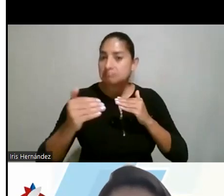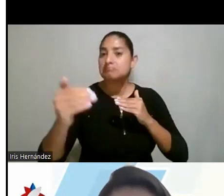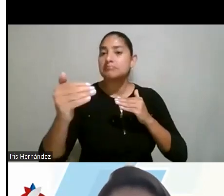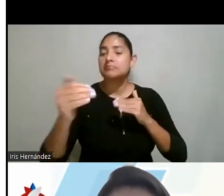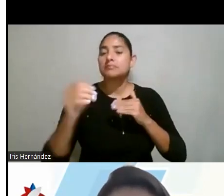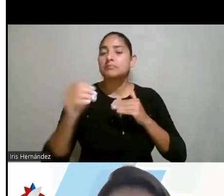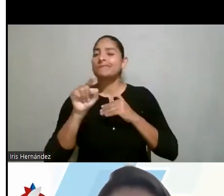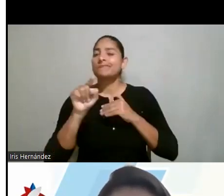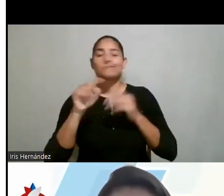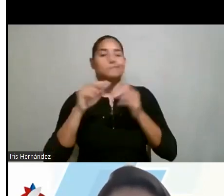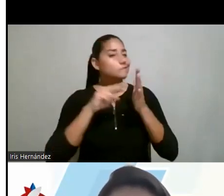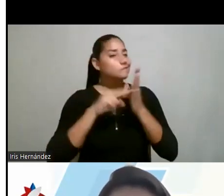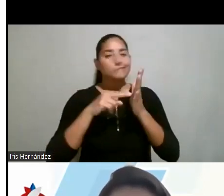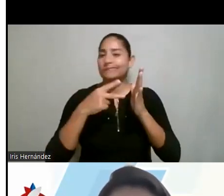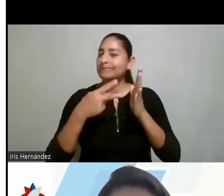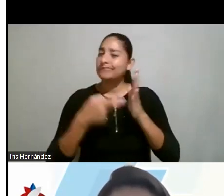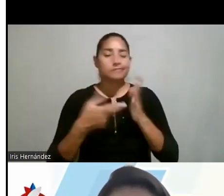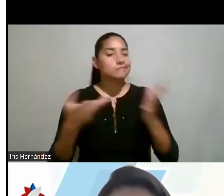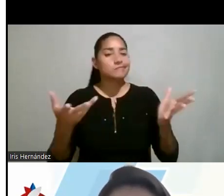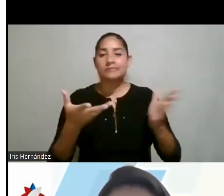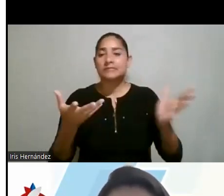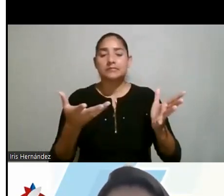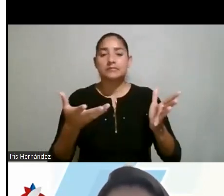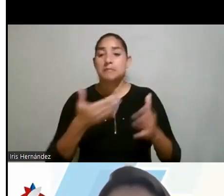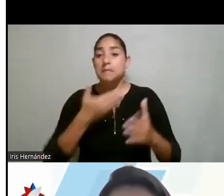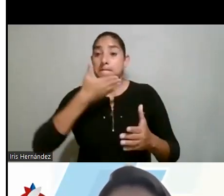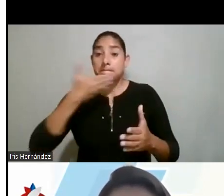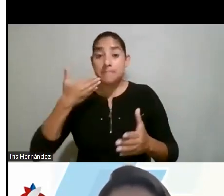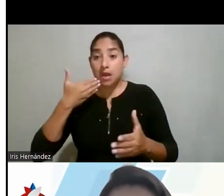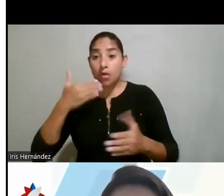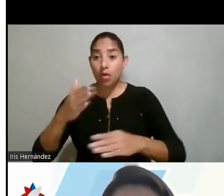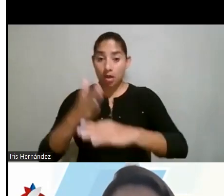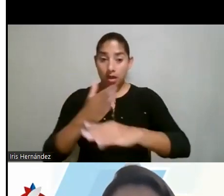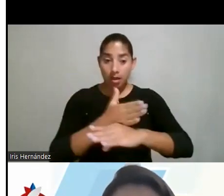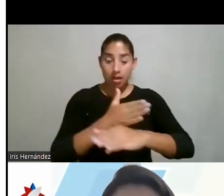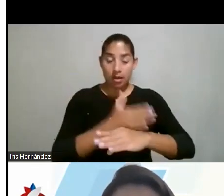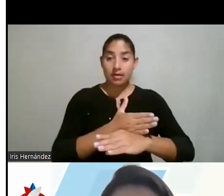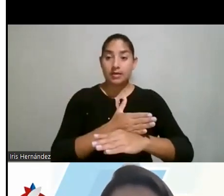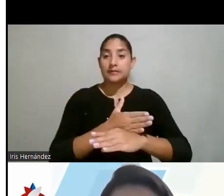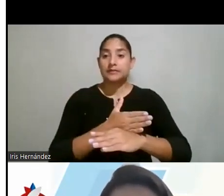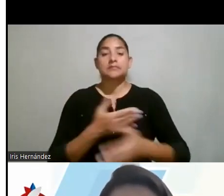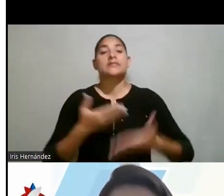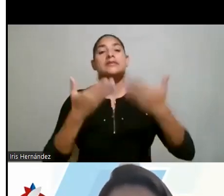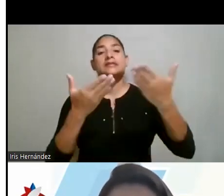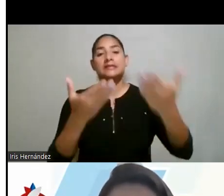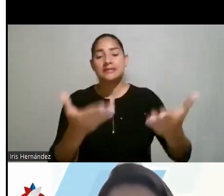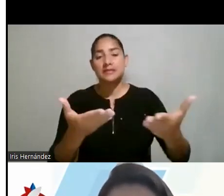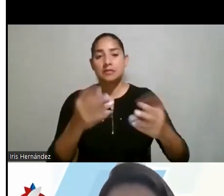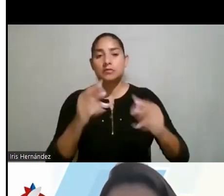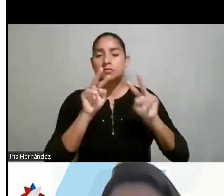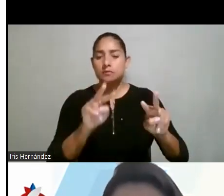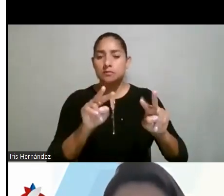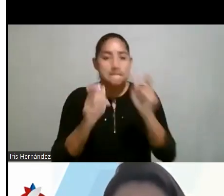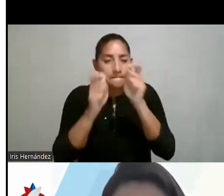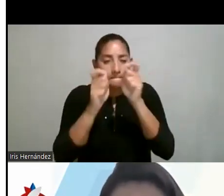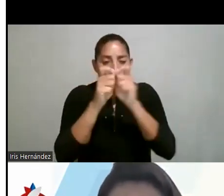se traduce en una mejora significativa cuando damos un vistazo detallado